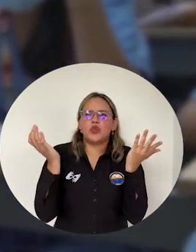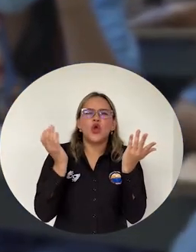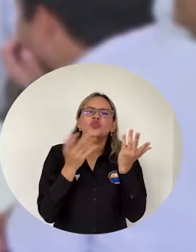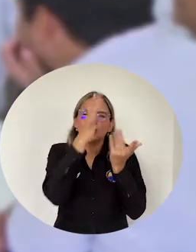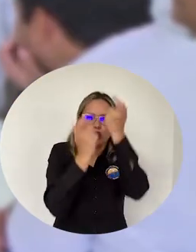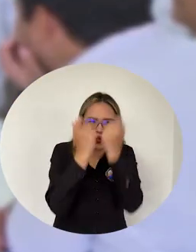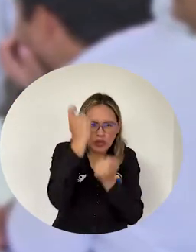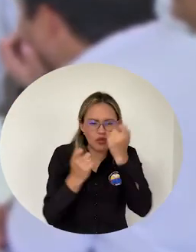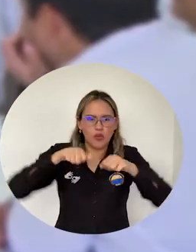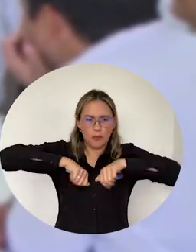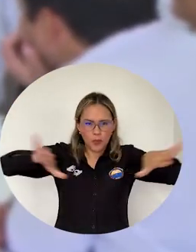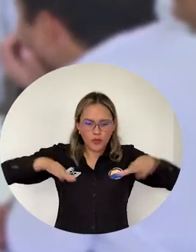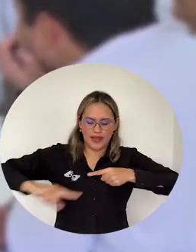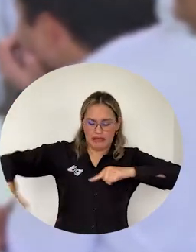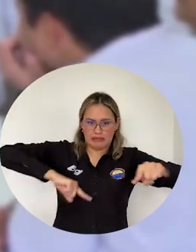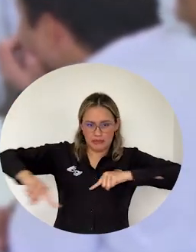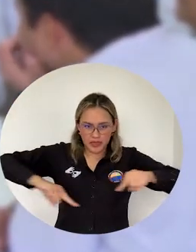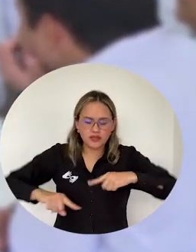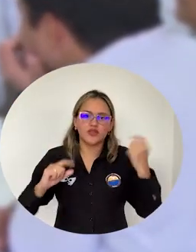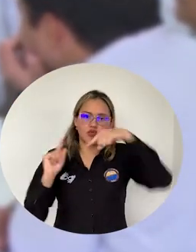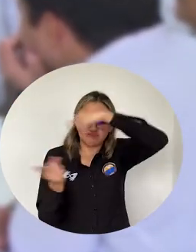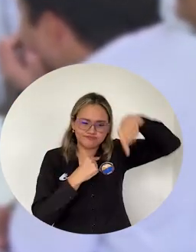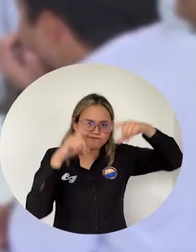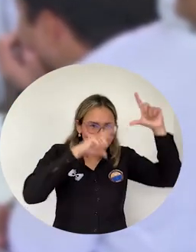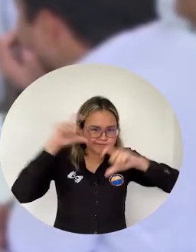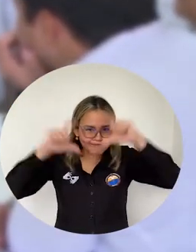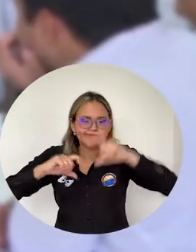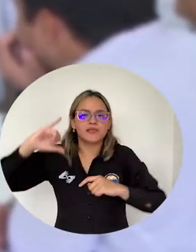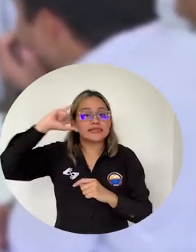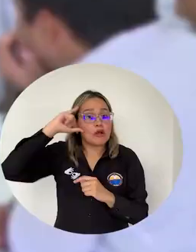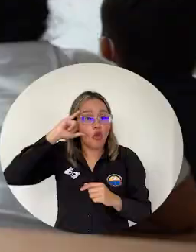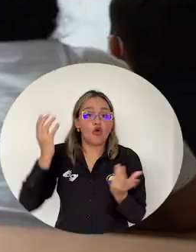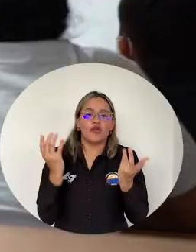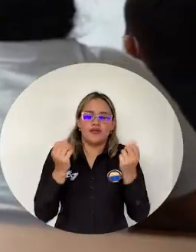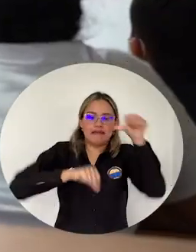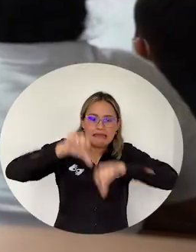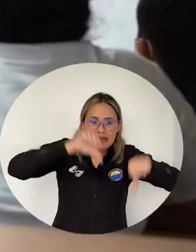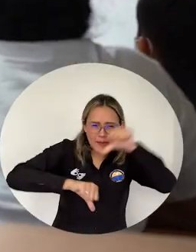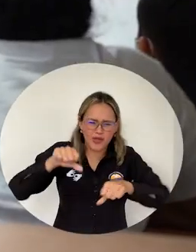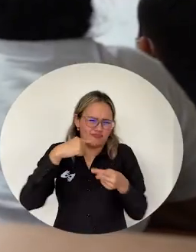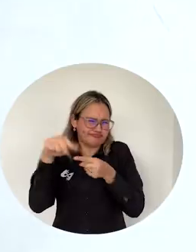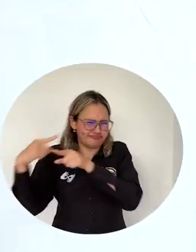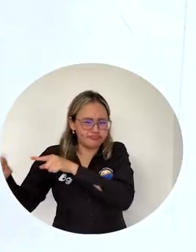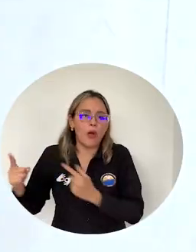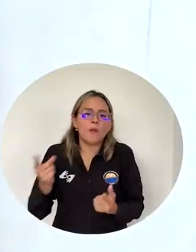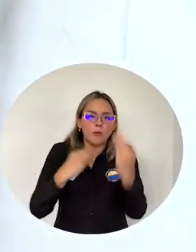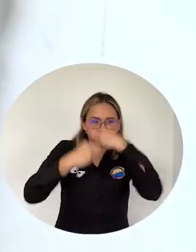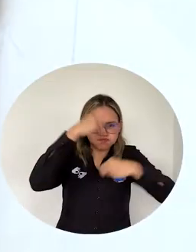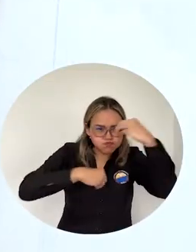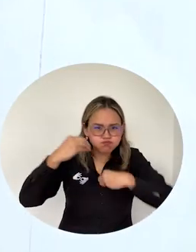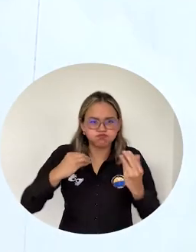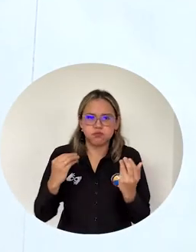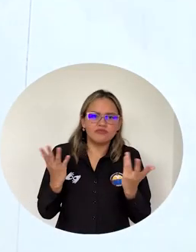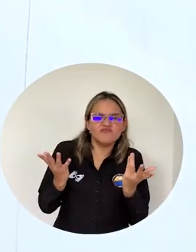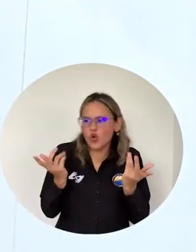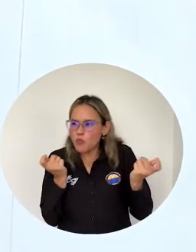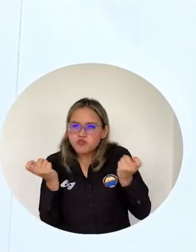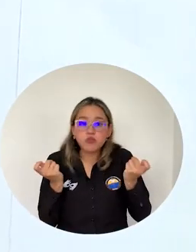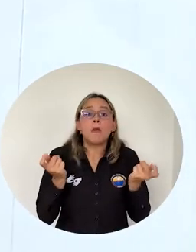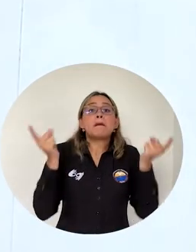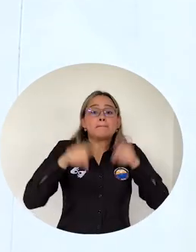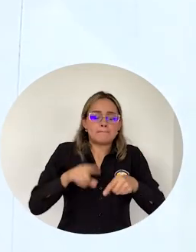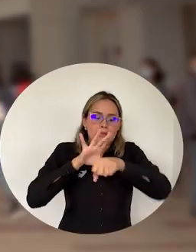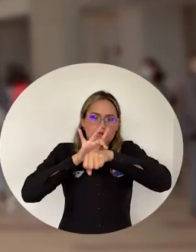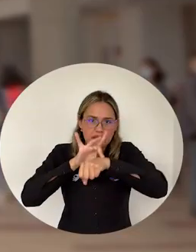afines Contaduría pública Administración Turismo Psicología Química Y afines Nutrición Y dietética